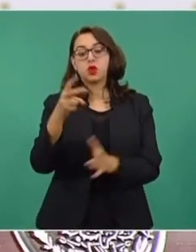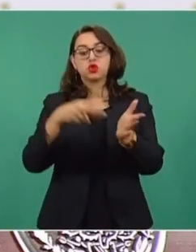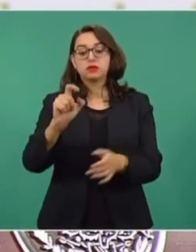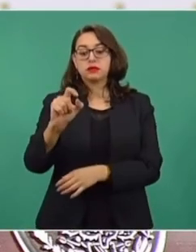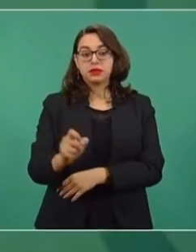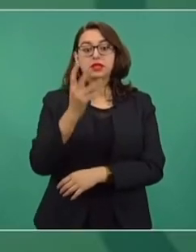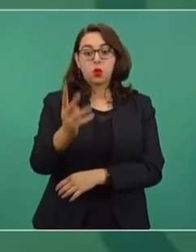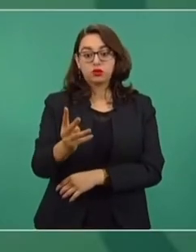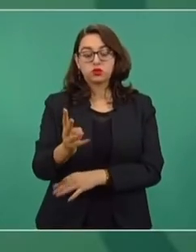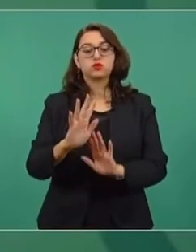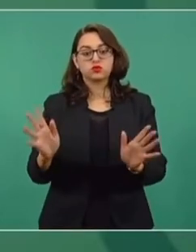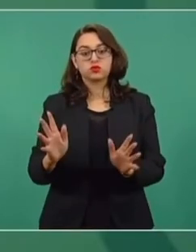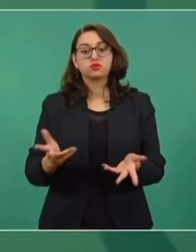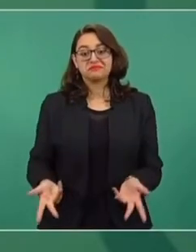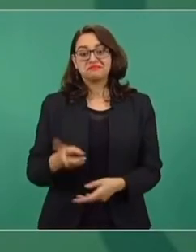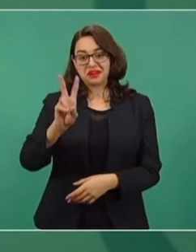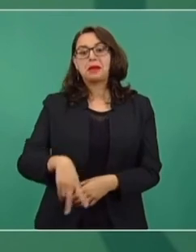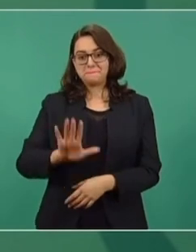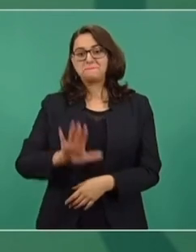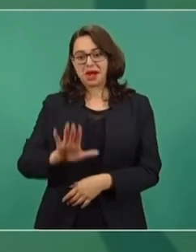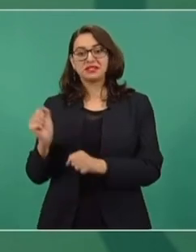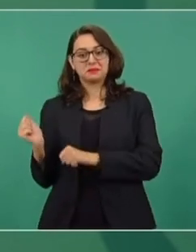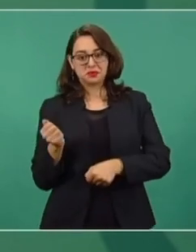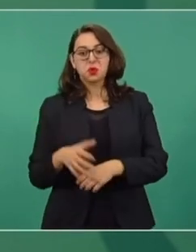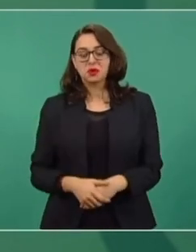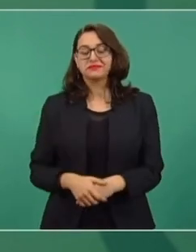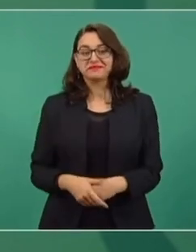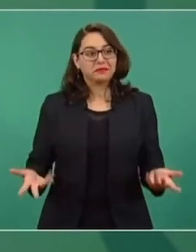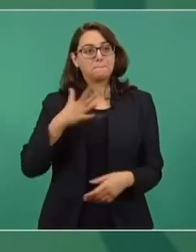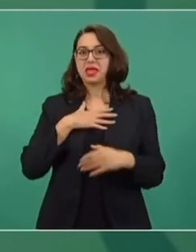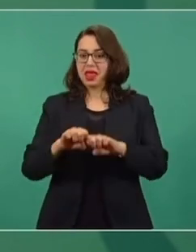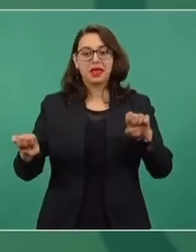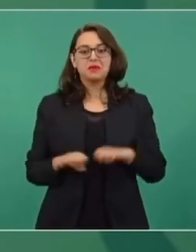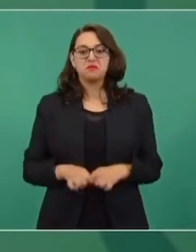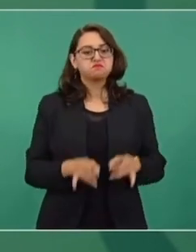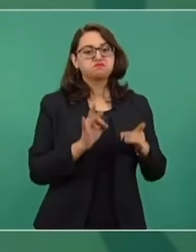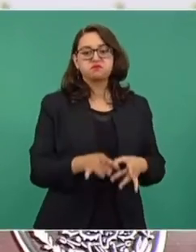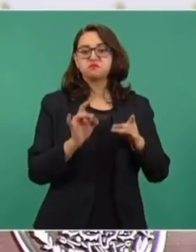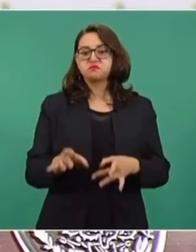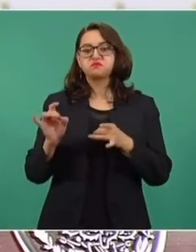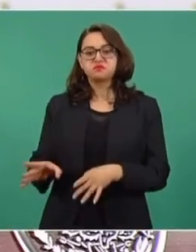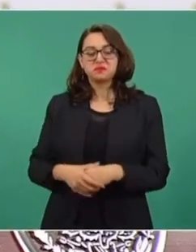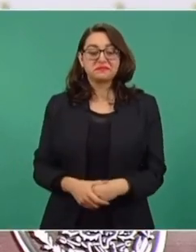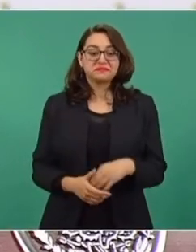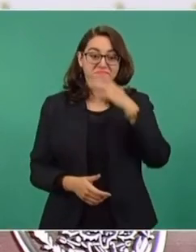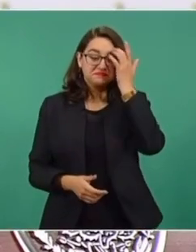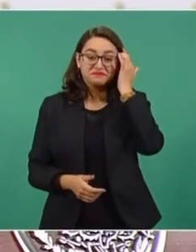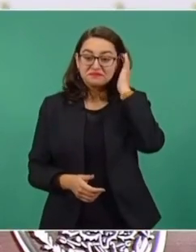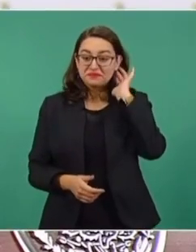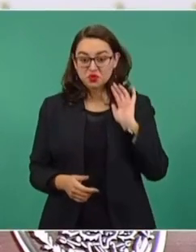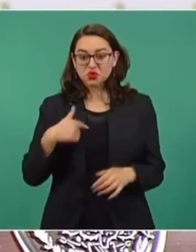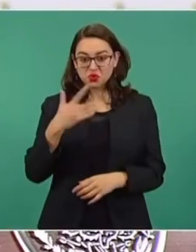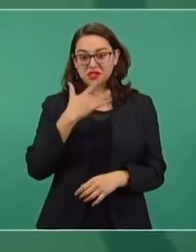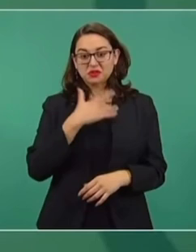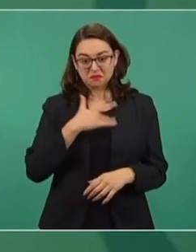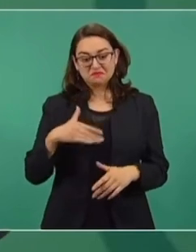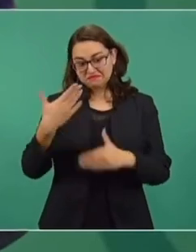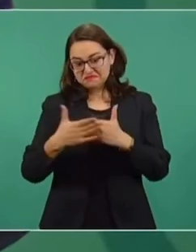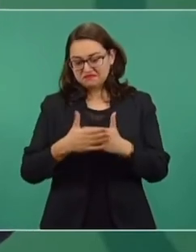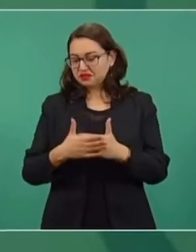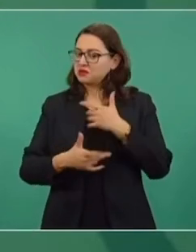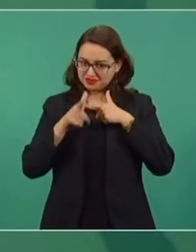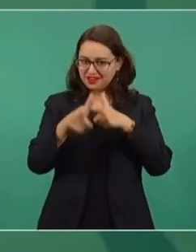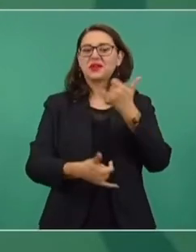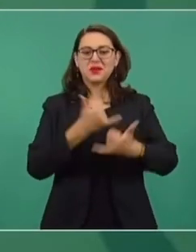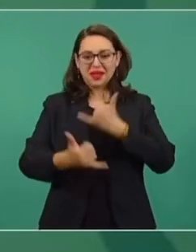el equipo en el que estoy está bateando y está sacando carreras, y si estamos en el cuarto inning me van a tocar como tres turnos más. O sea